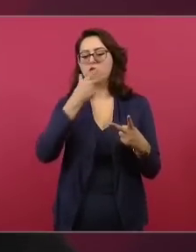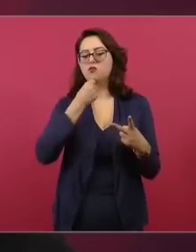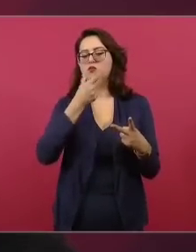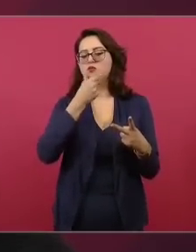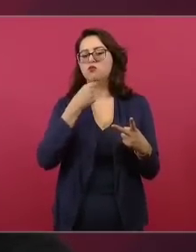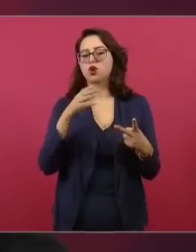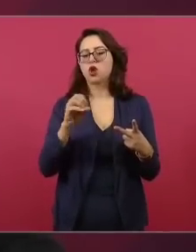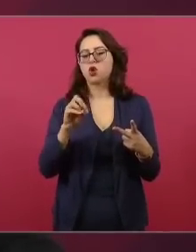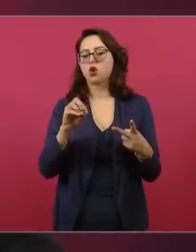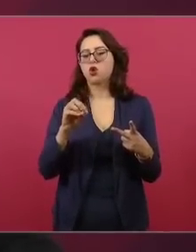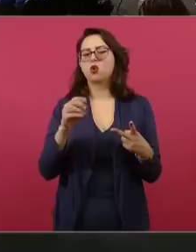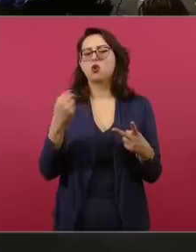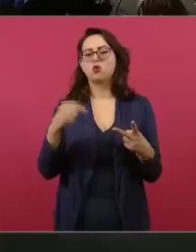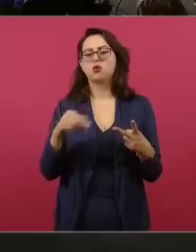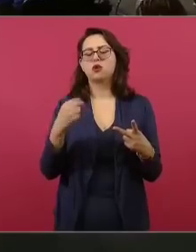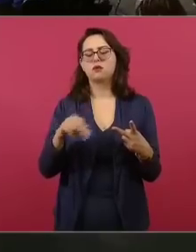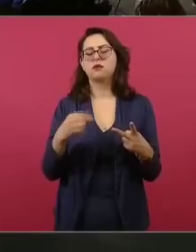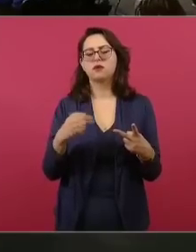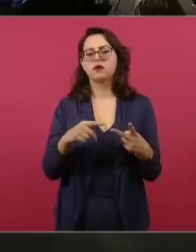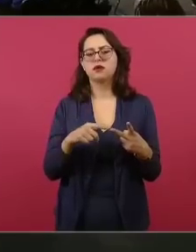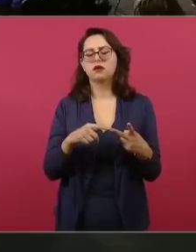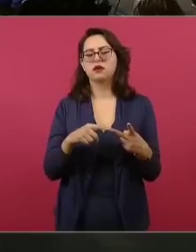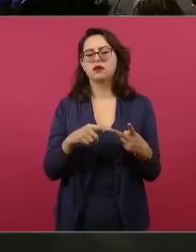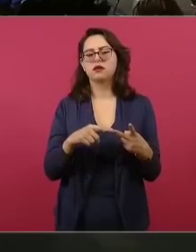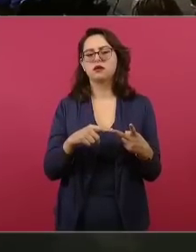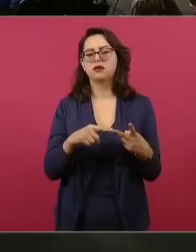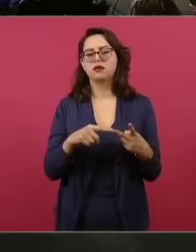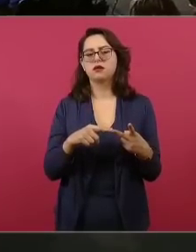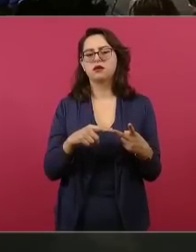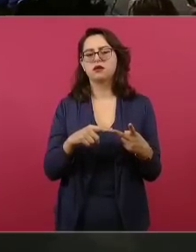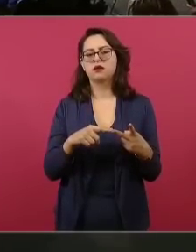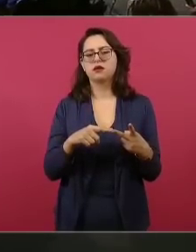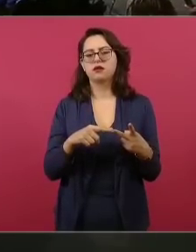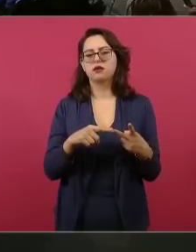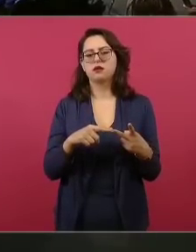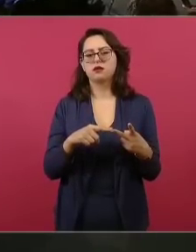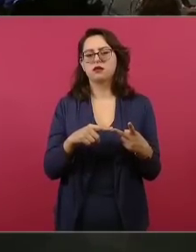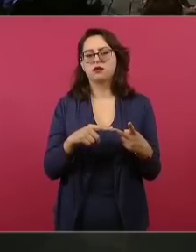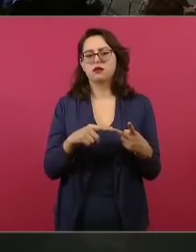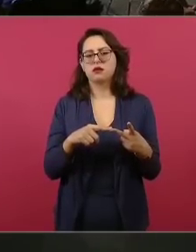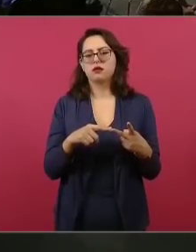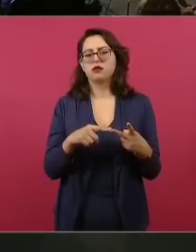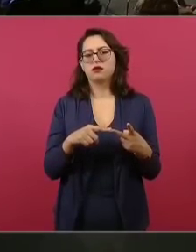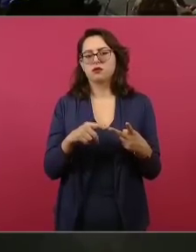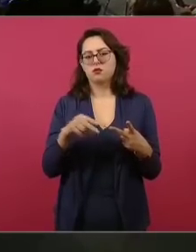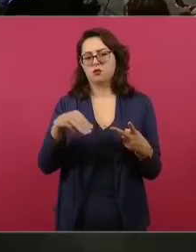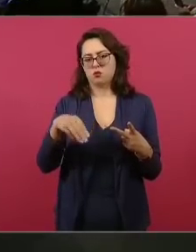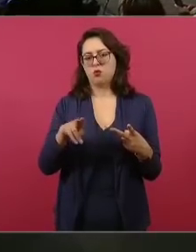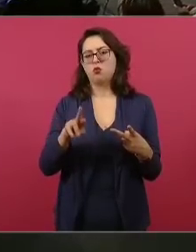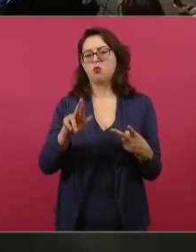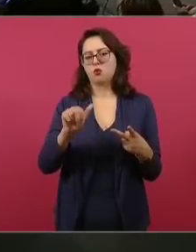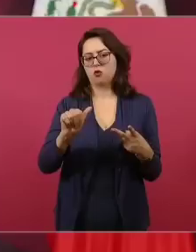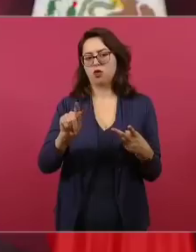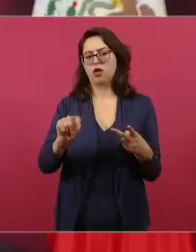Alejandro Murat,